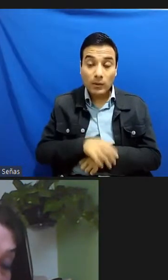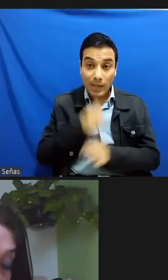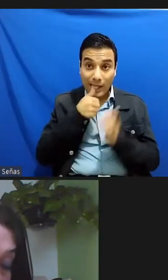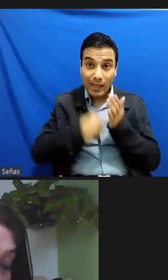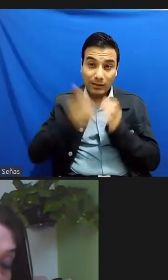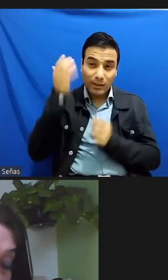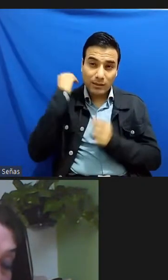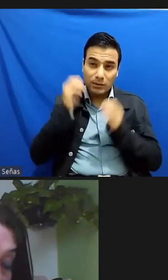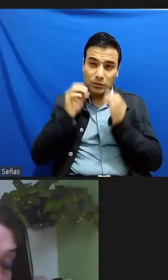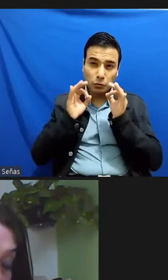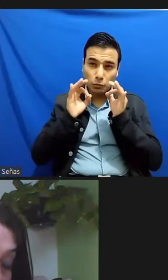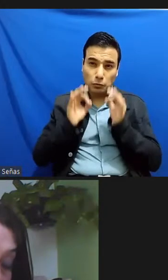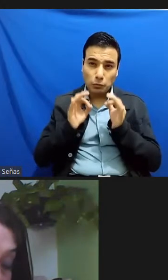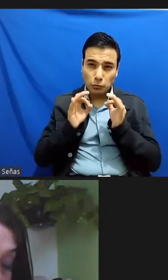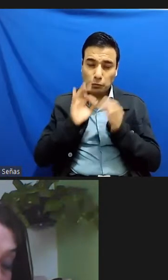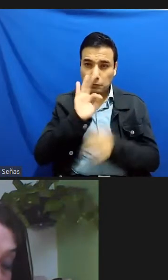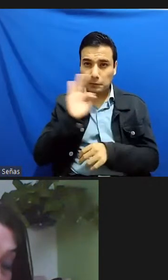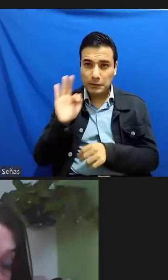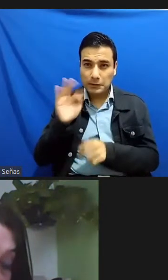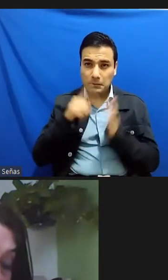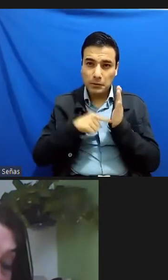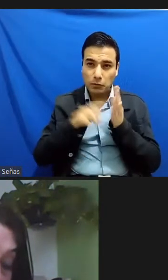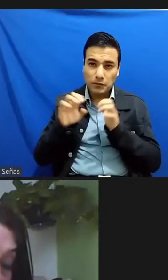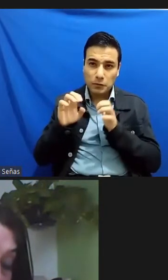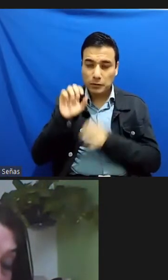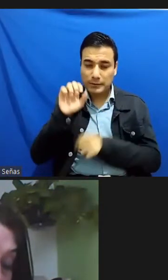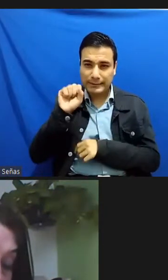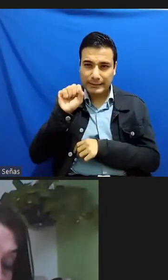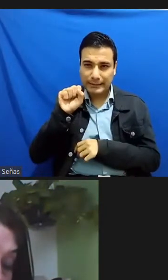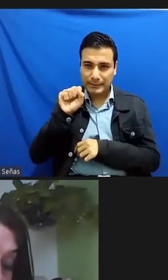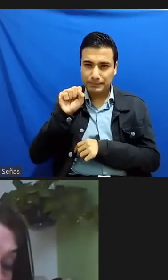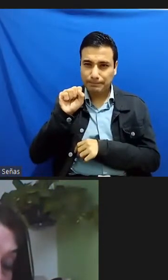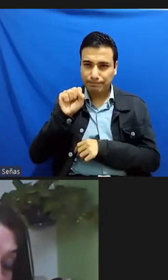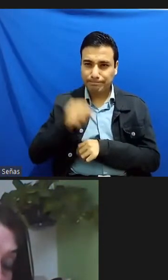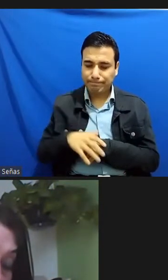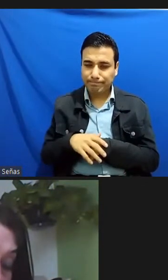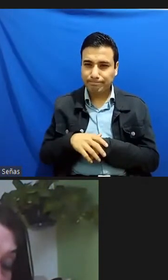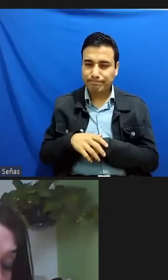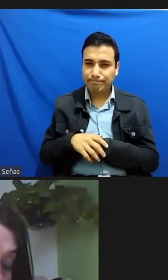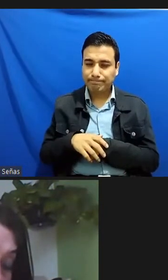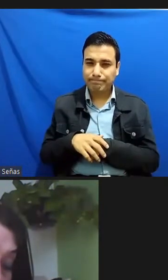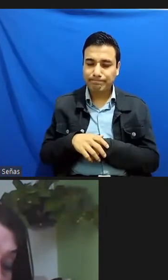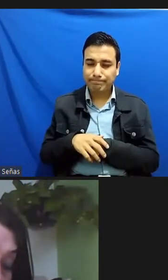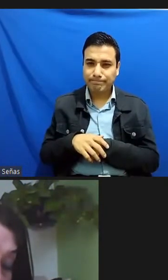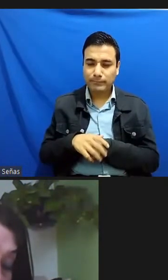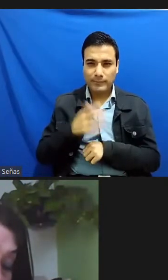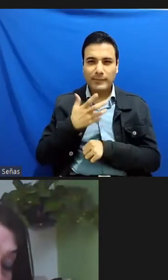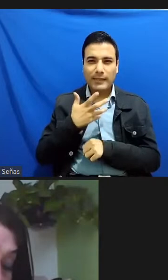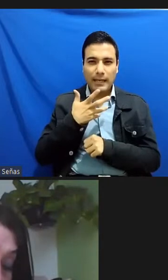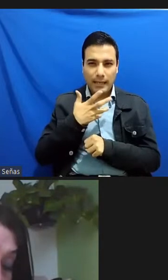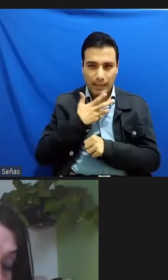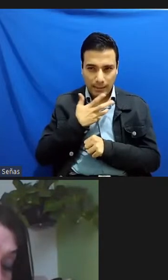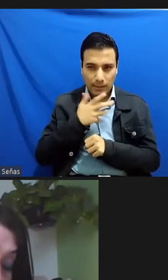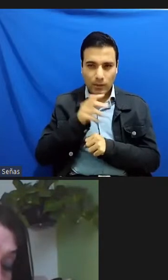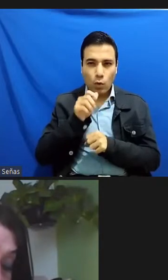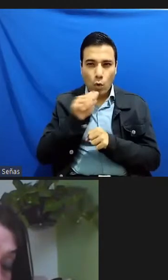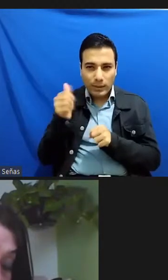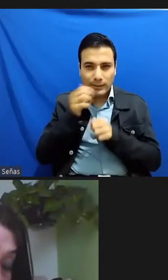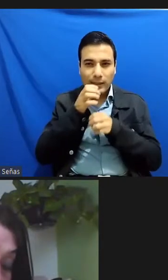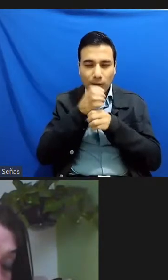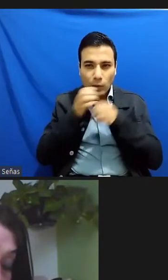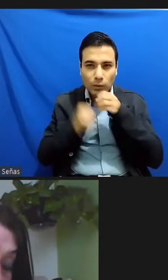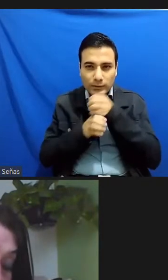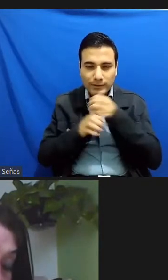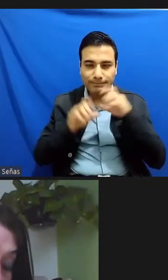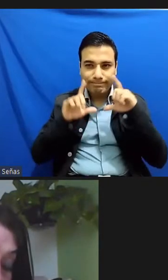fechada en los años 60 ¿no? en lo cual había otra cosa que la fotografía digital que era la